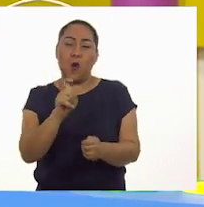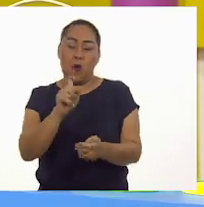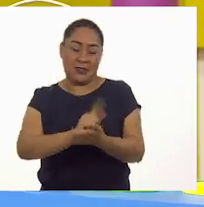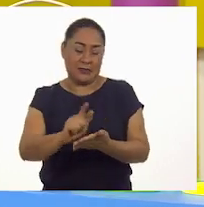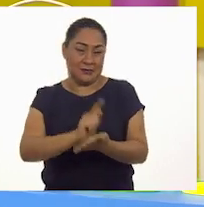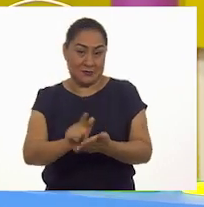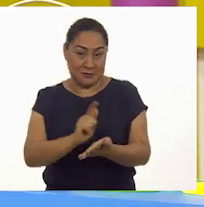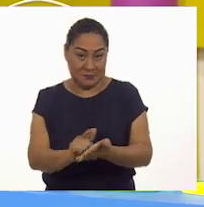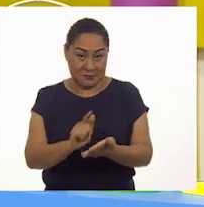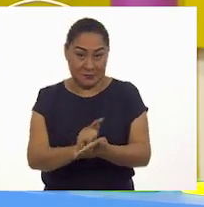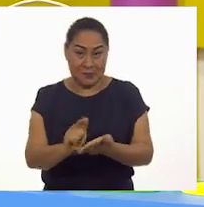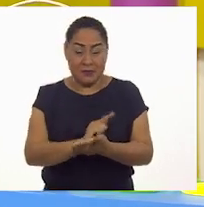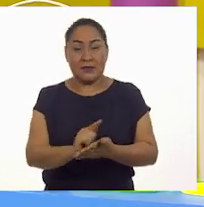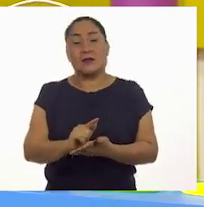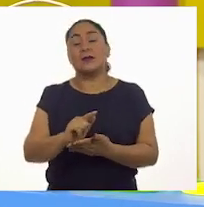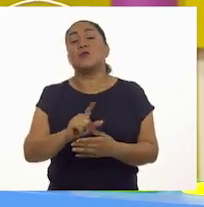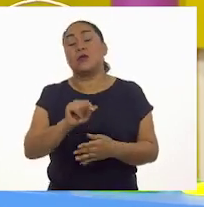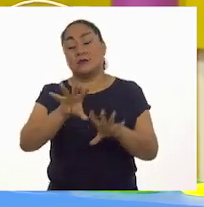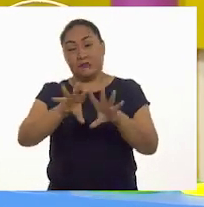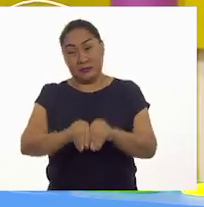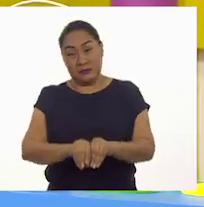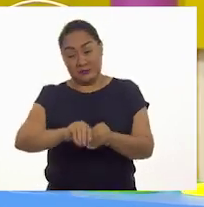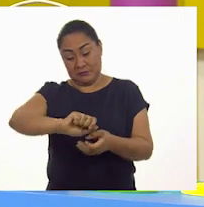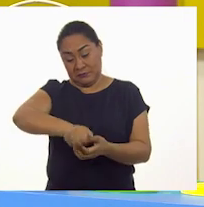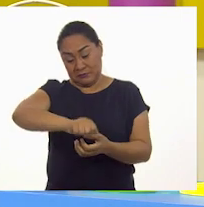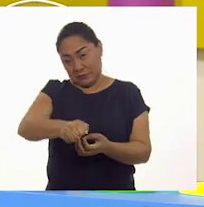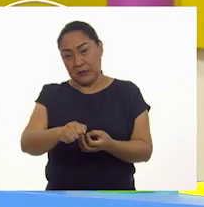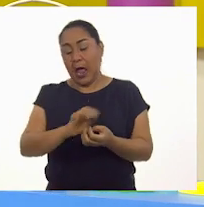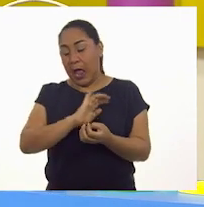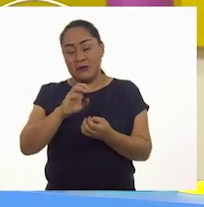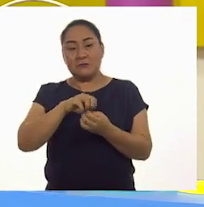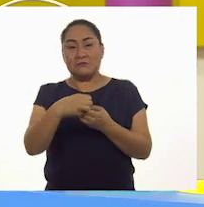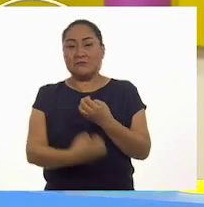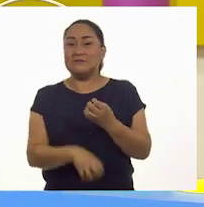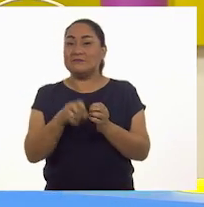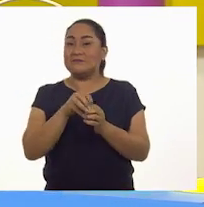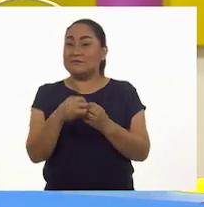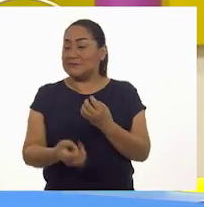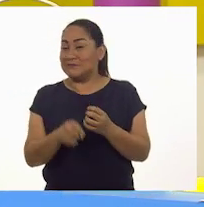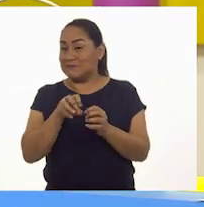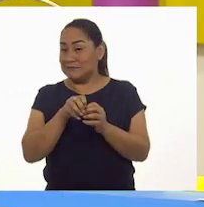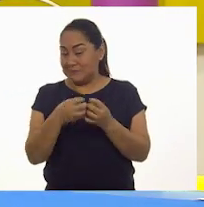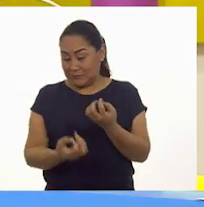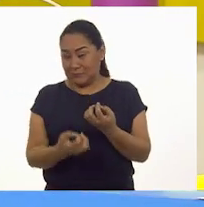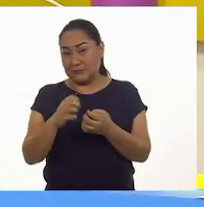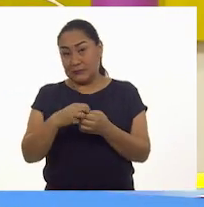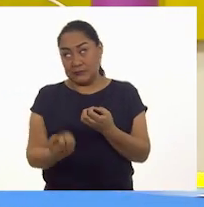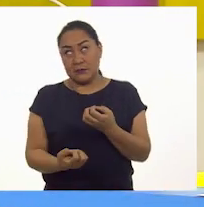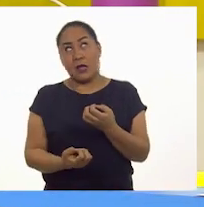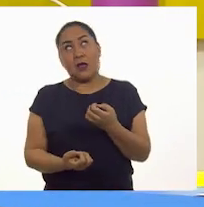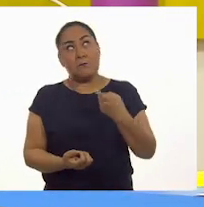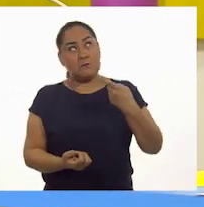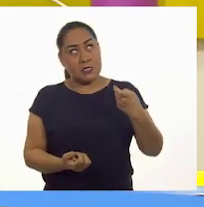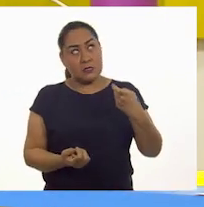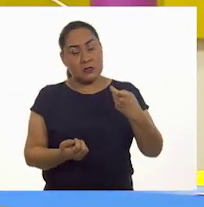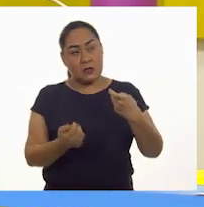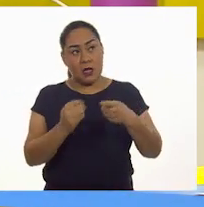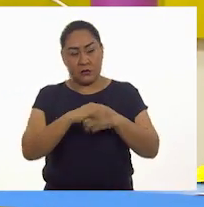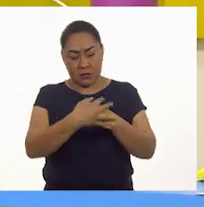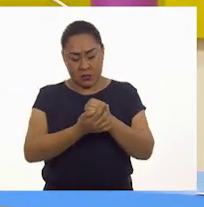agua, después cierro la llave y ya está lista para empezar a pelar. ¿Qué pelar? Sería el paso número dos.